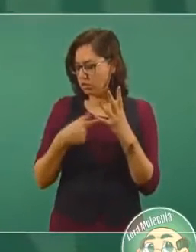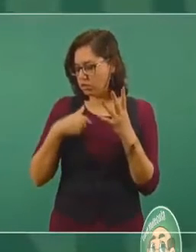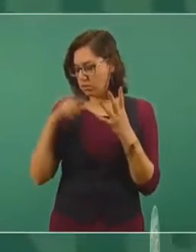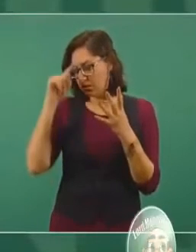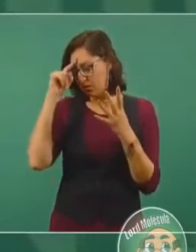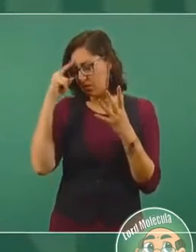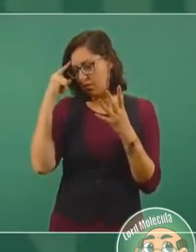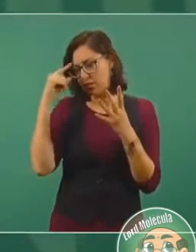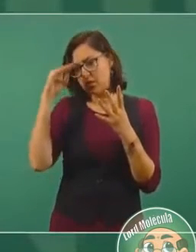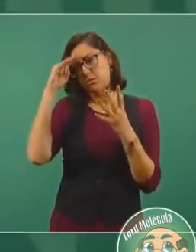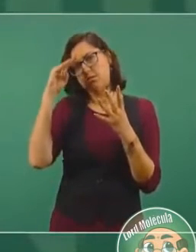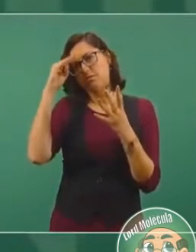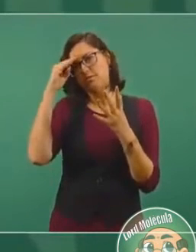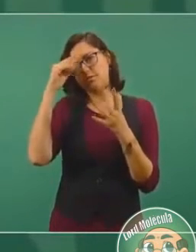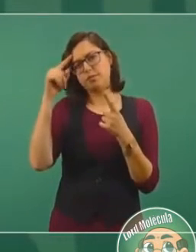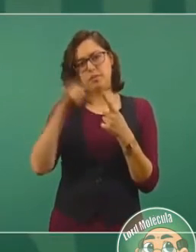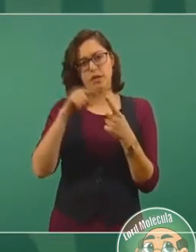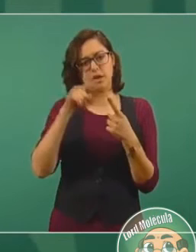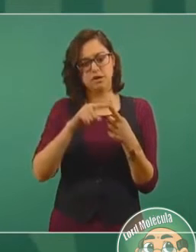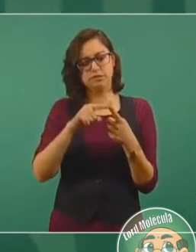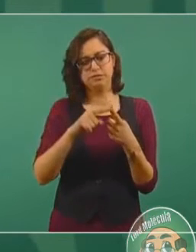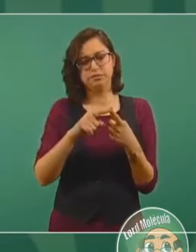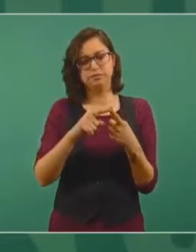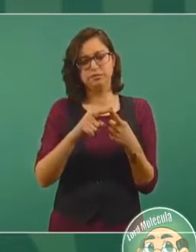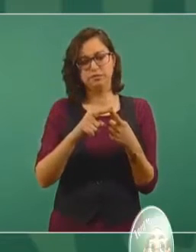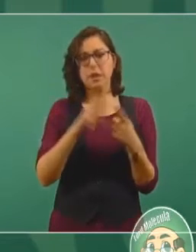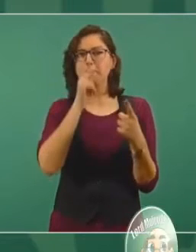La libertad de palabra,